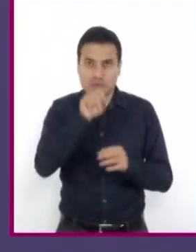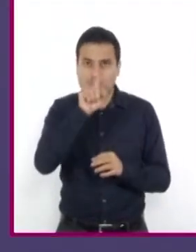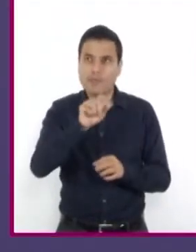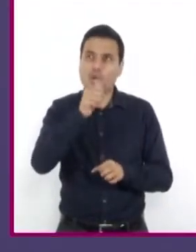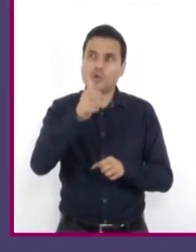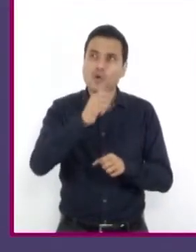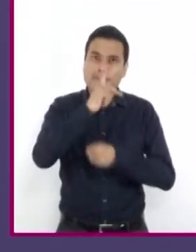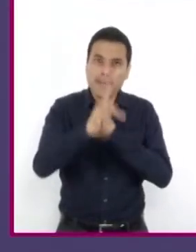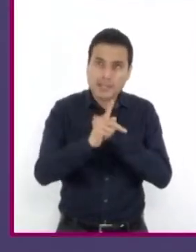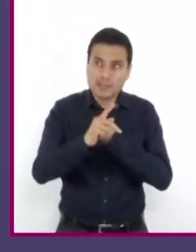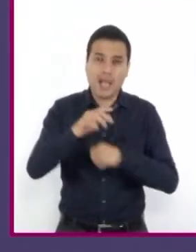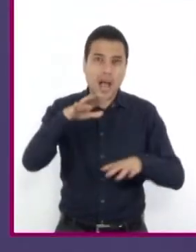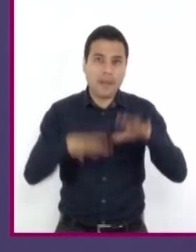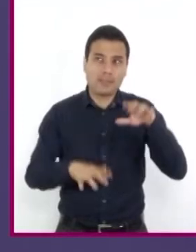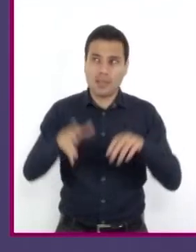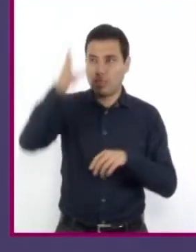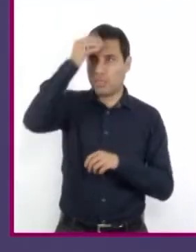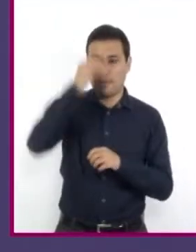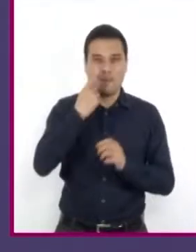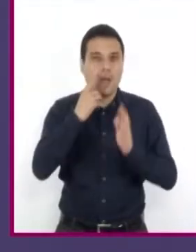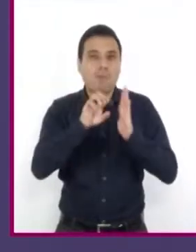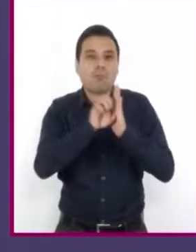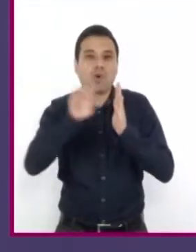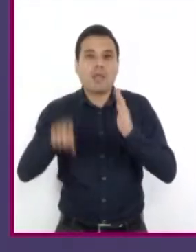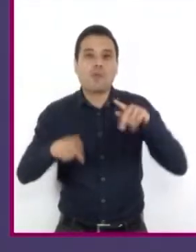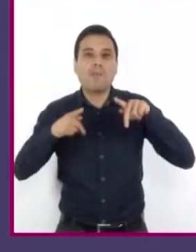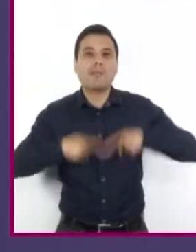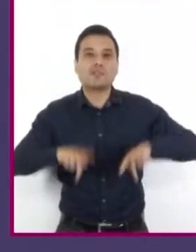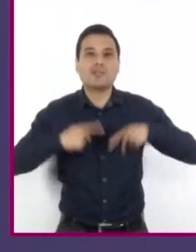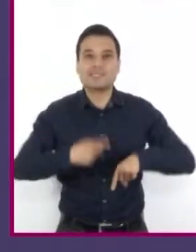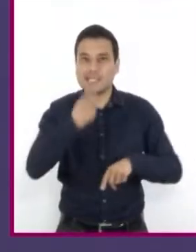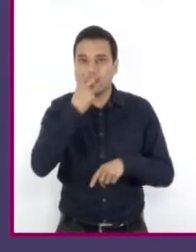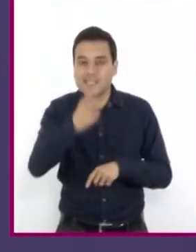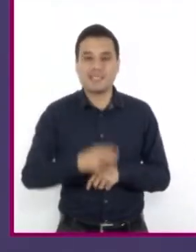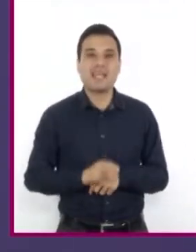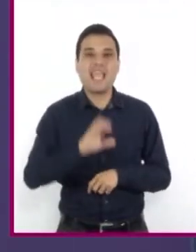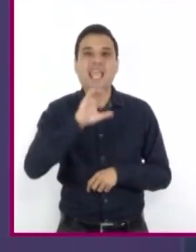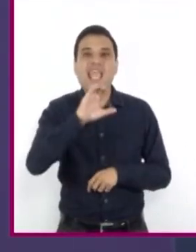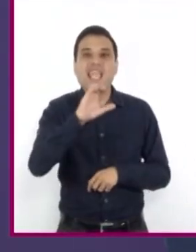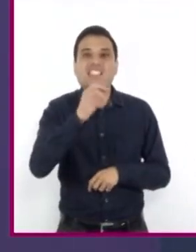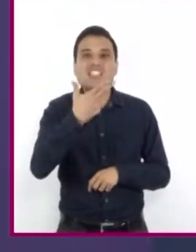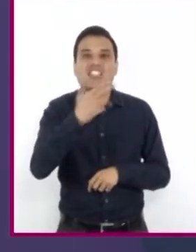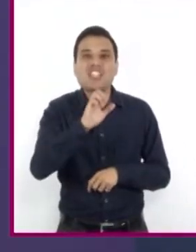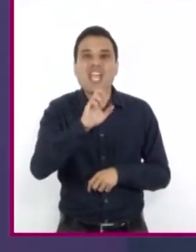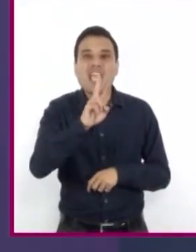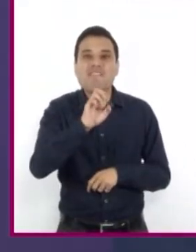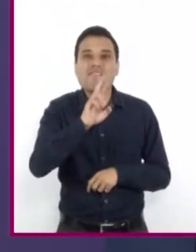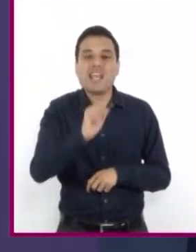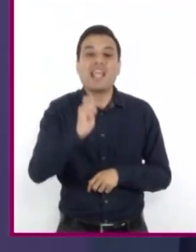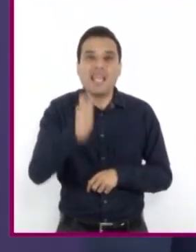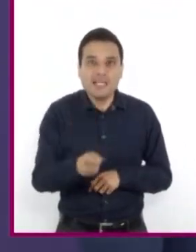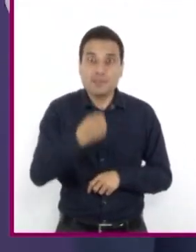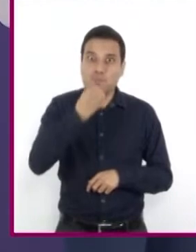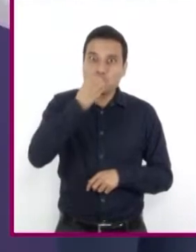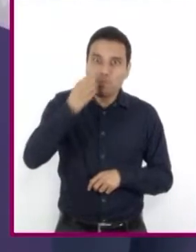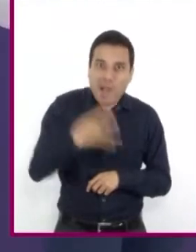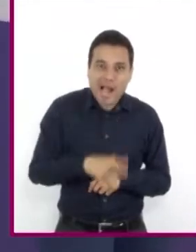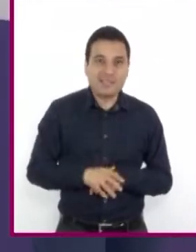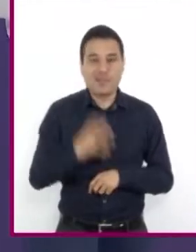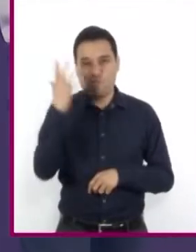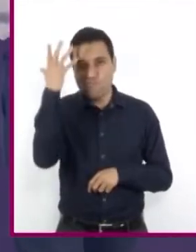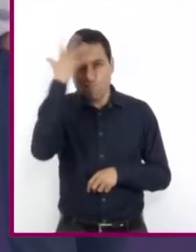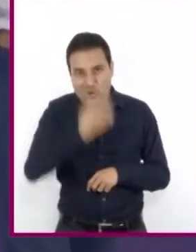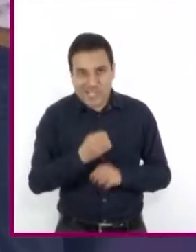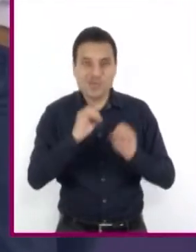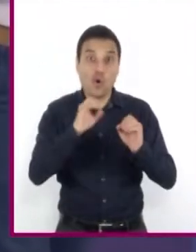Yo conozco algunas personas que usan la palabra chévere para decir que algo les parece agradable, bonito o especial.